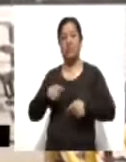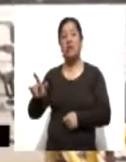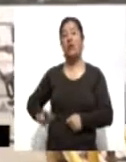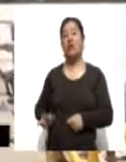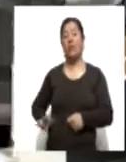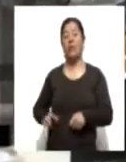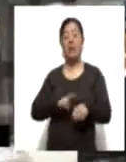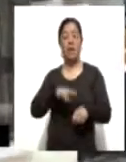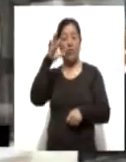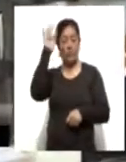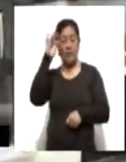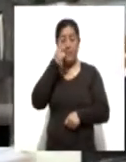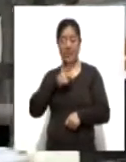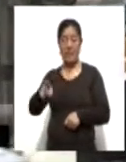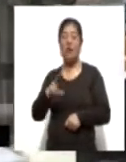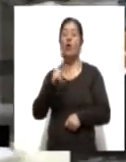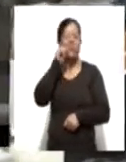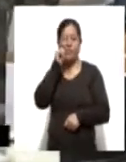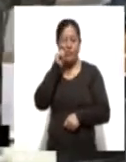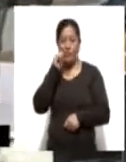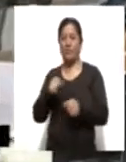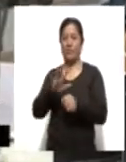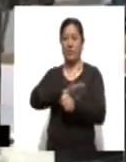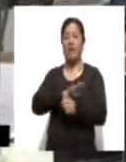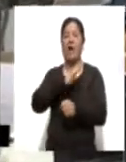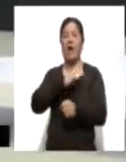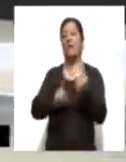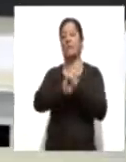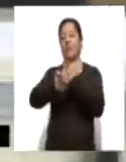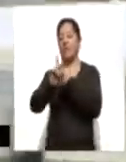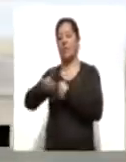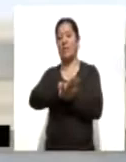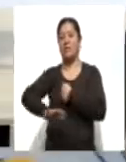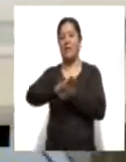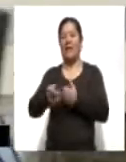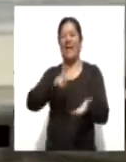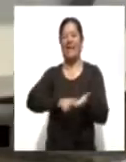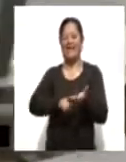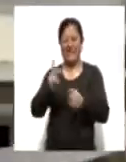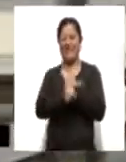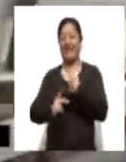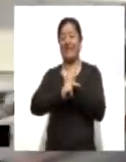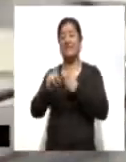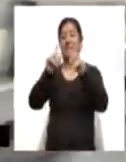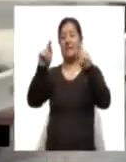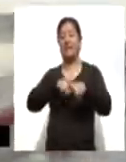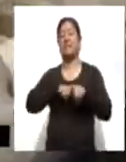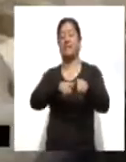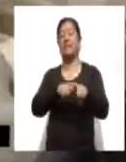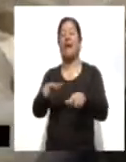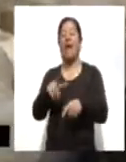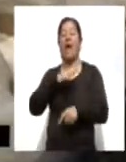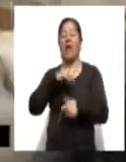afirmó que, a pesar de la pandemia de COVID-19 y las implicaciones económicas que provocó en el país, Tlaxcala continúa con la atracción de